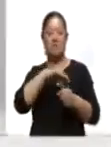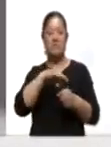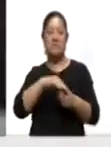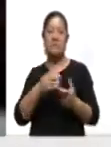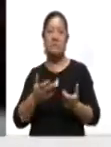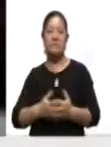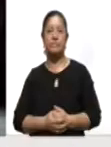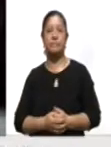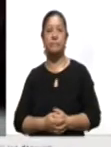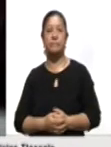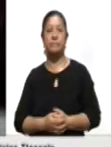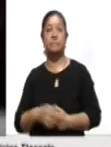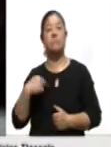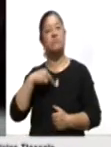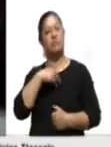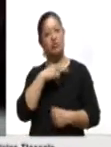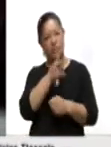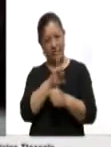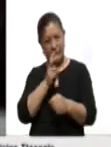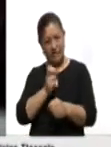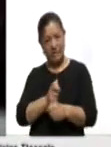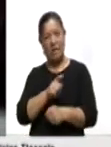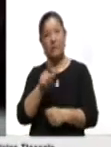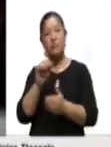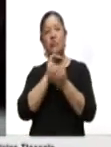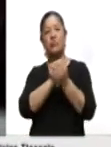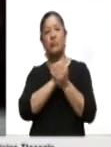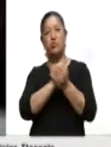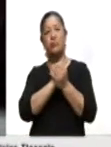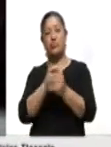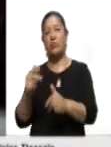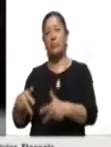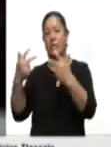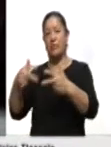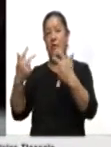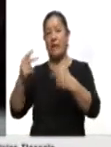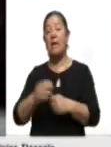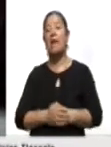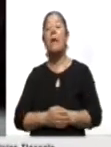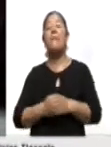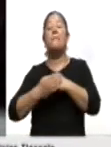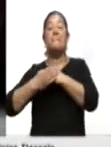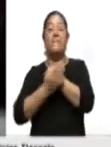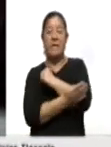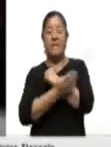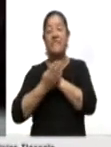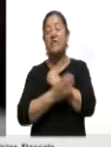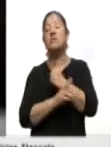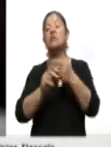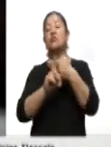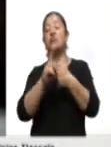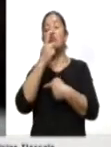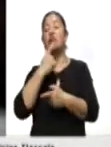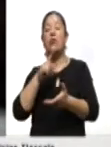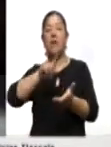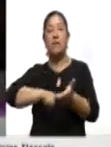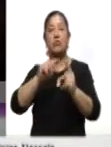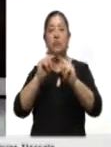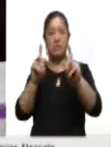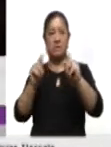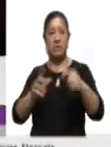Estamos invitando a una subasta virtual de beneficio de Cruz Roja Mexicana en el estado de Tlaxcala.